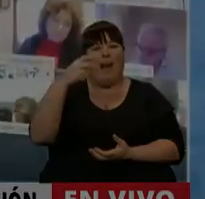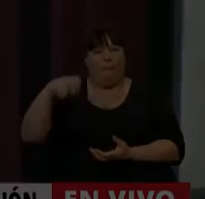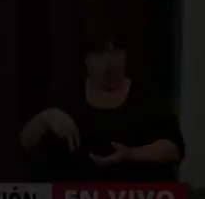Ramón.